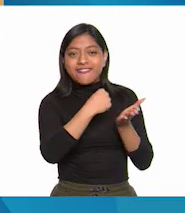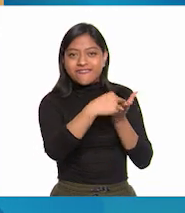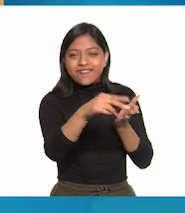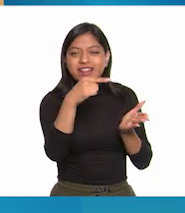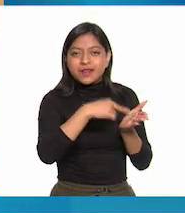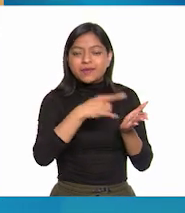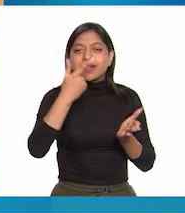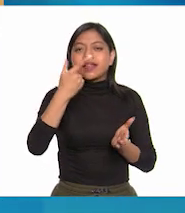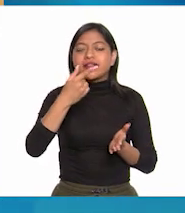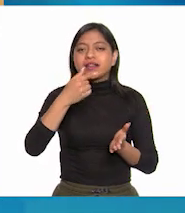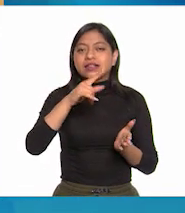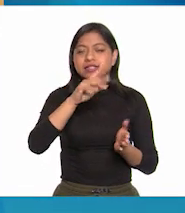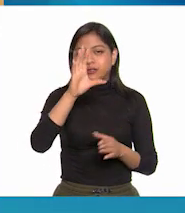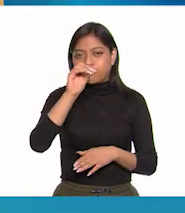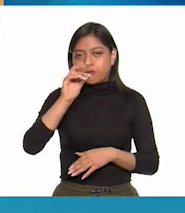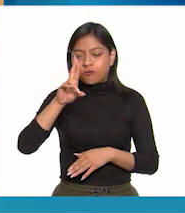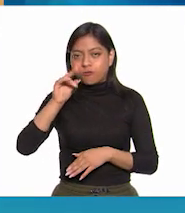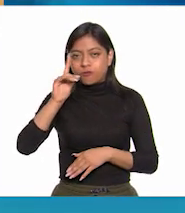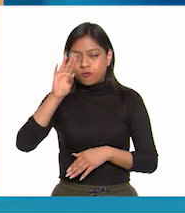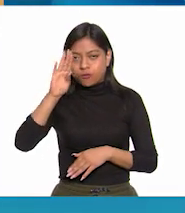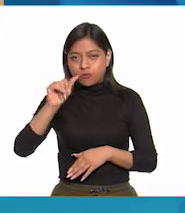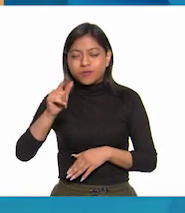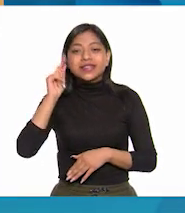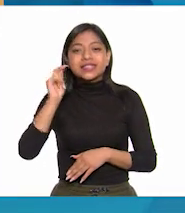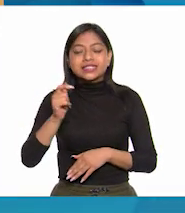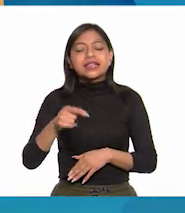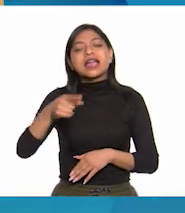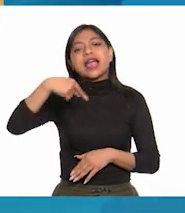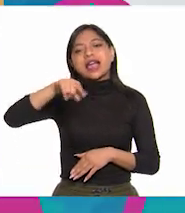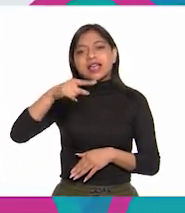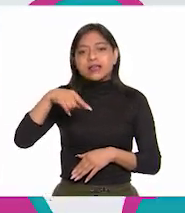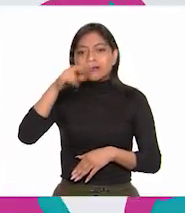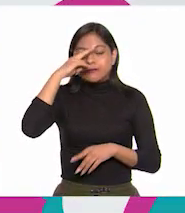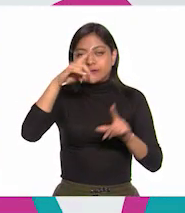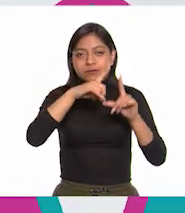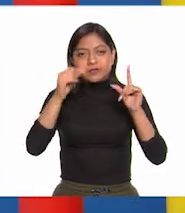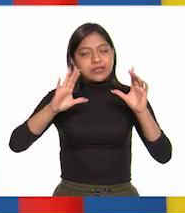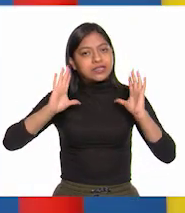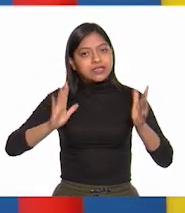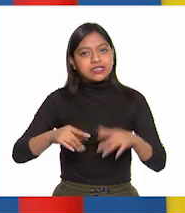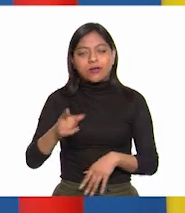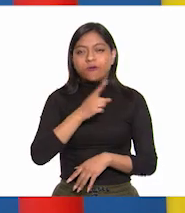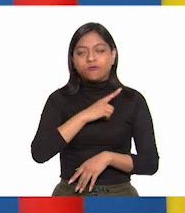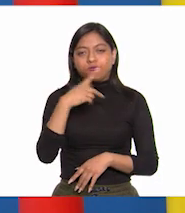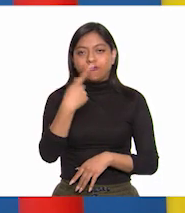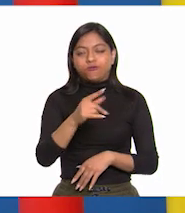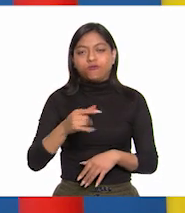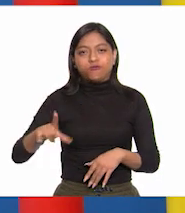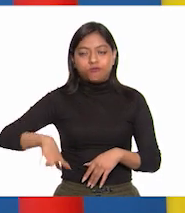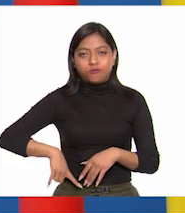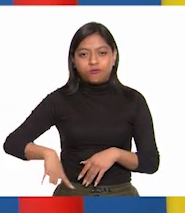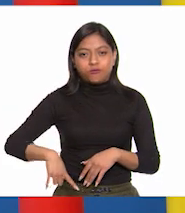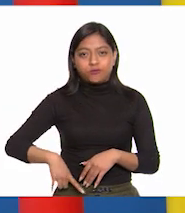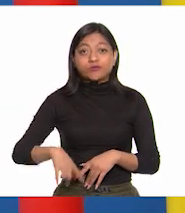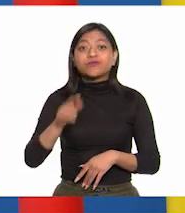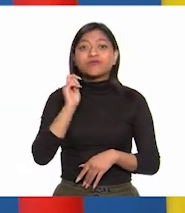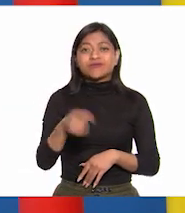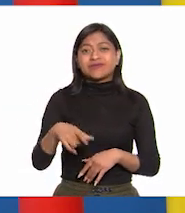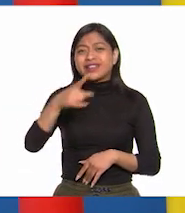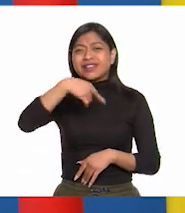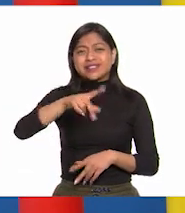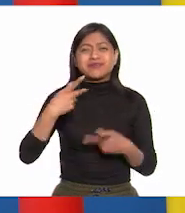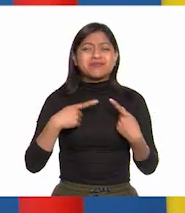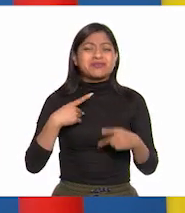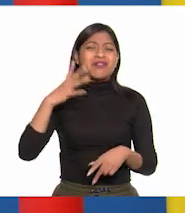independencia y el establecimiento de un imperio mexicano. Vaya que el proceso y lucha por alcanzar la